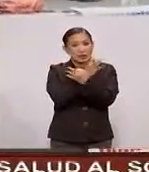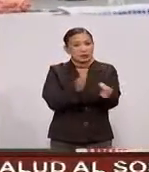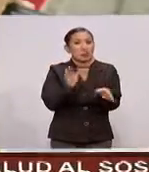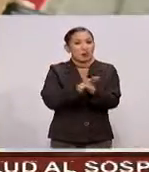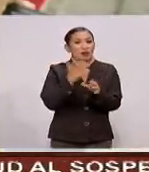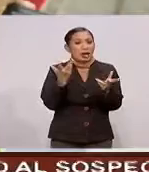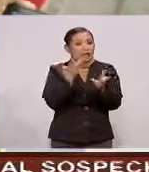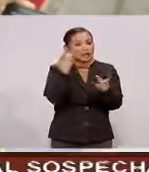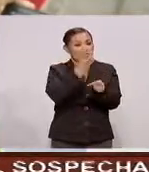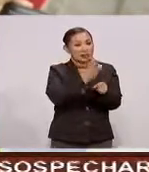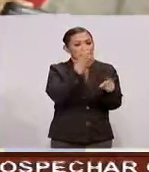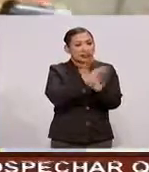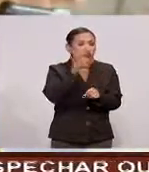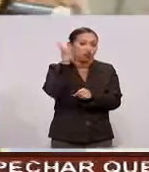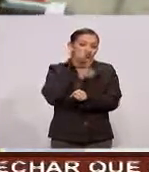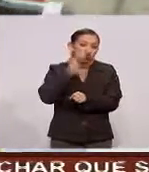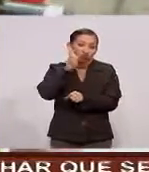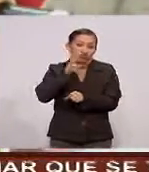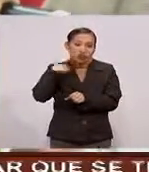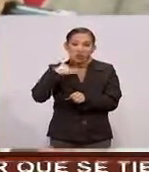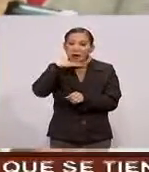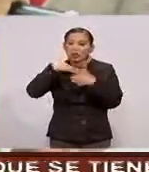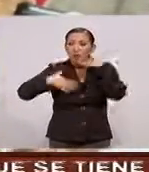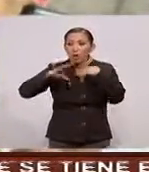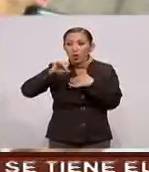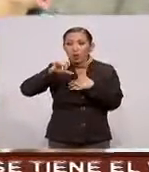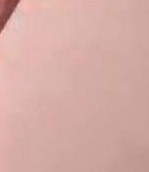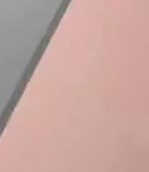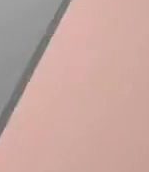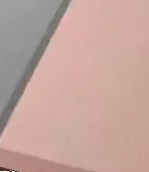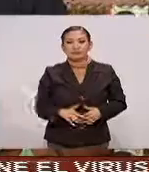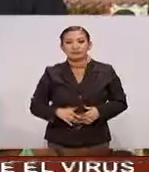Sobre el desarrollo Del tercer peritaje En el basurero De Cocuna